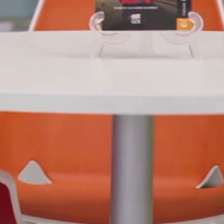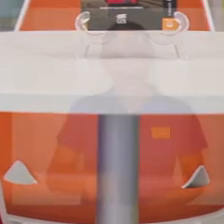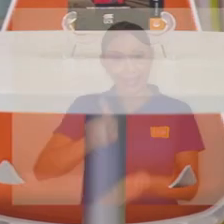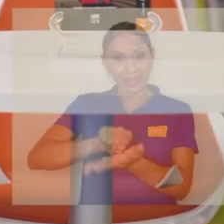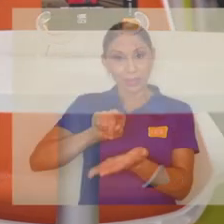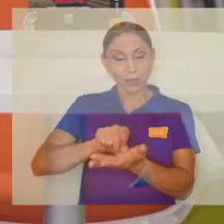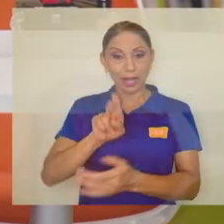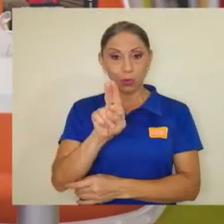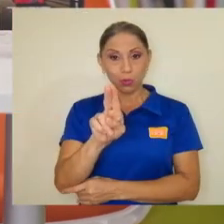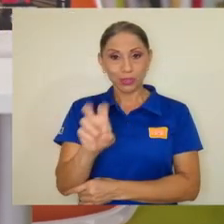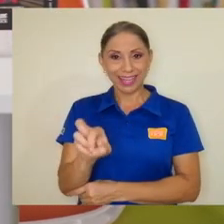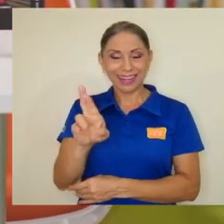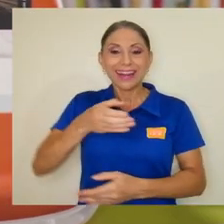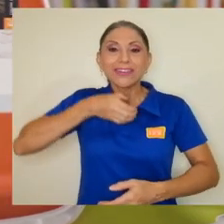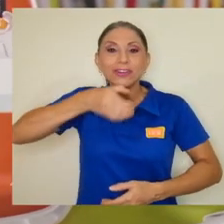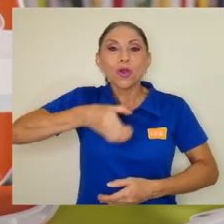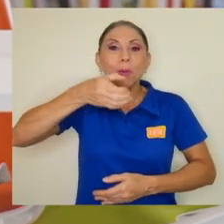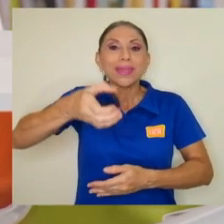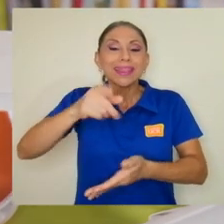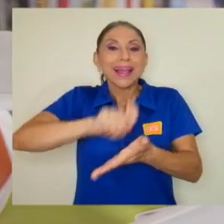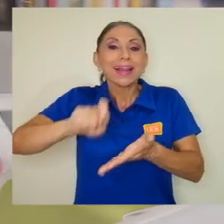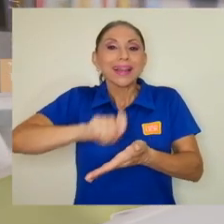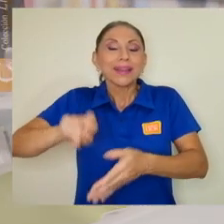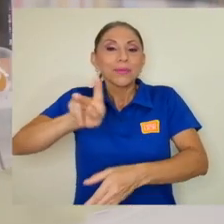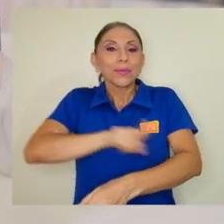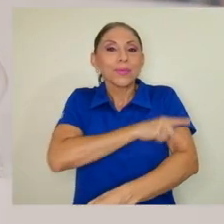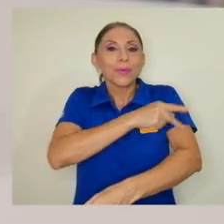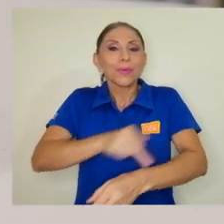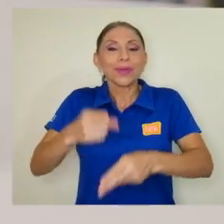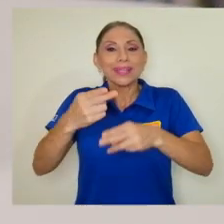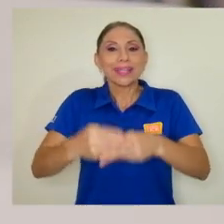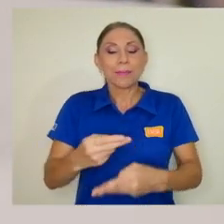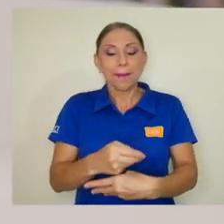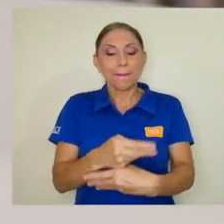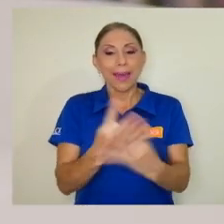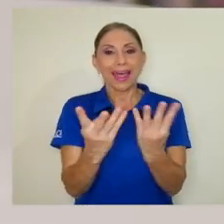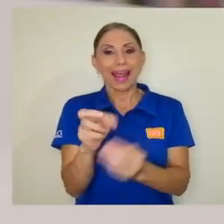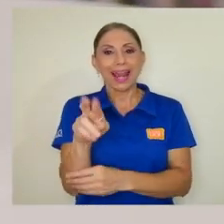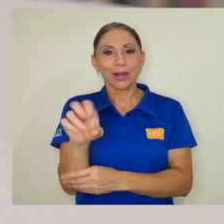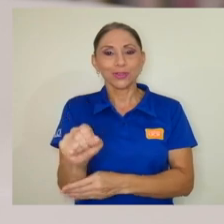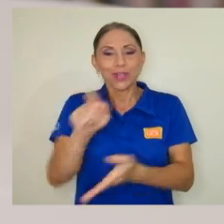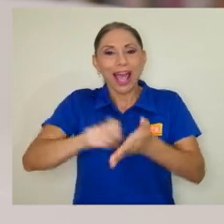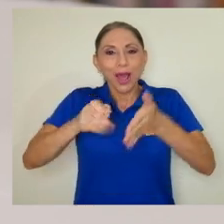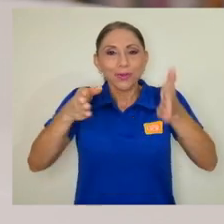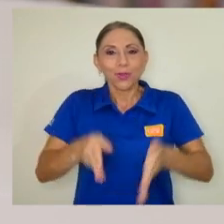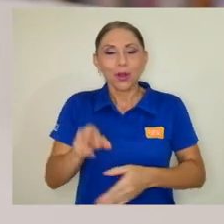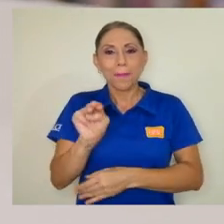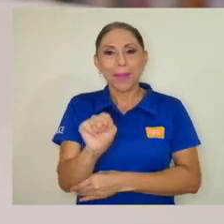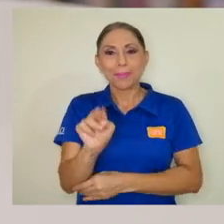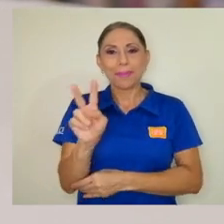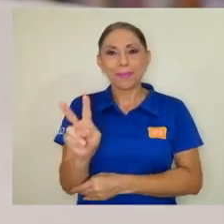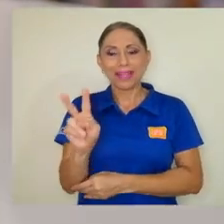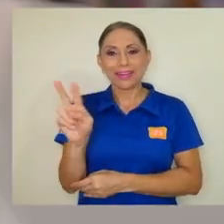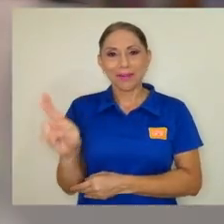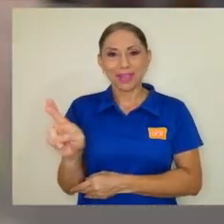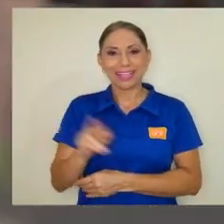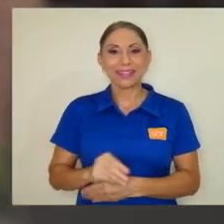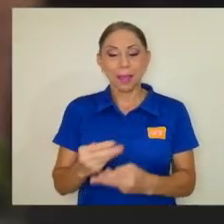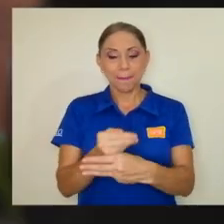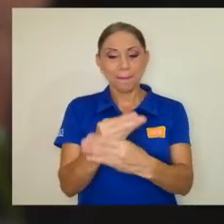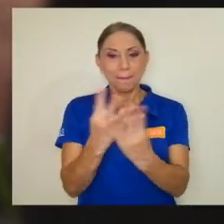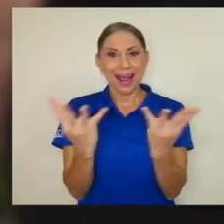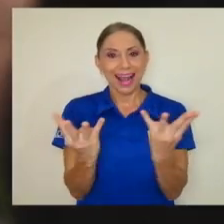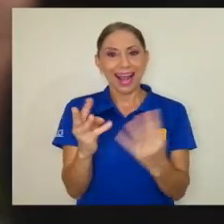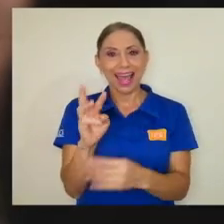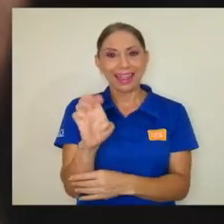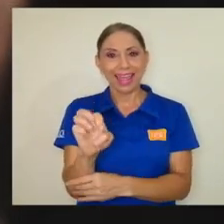La editorial UCR le recomienda el poemario La Baraja de Eros, del autor Marvin Valverde Ramírez. La